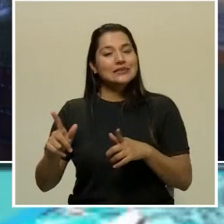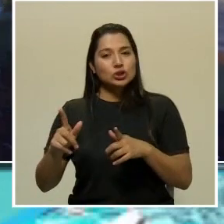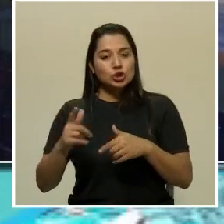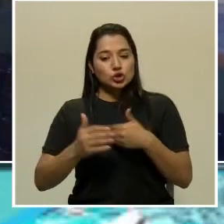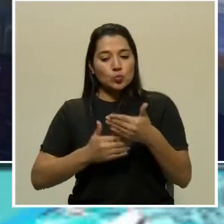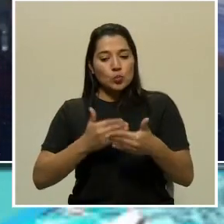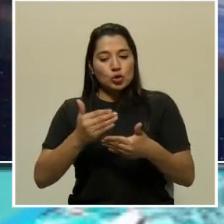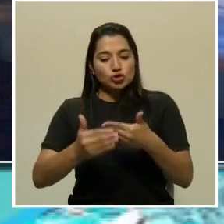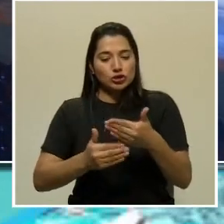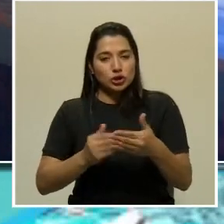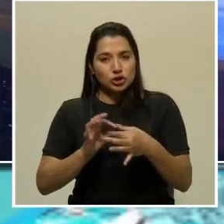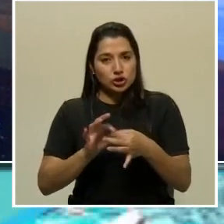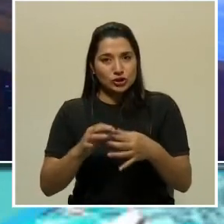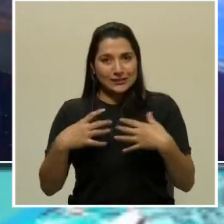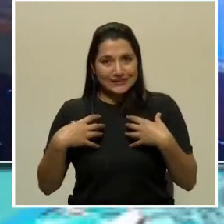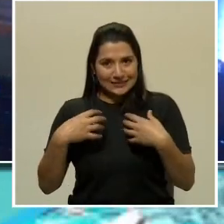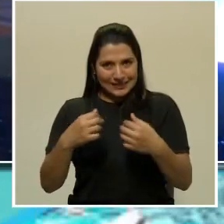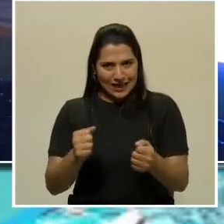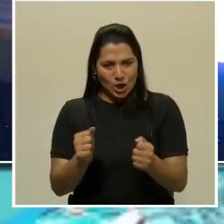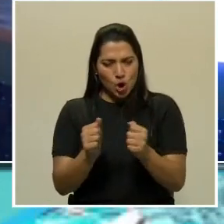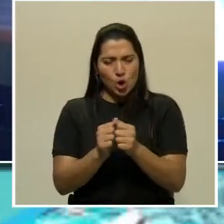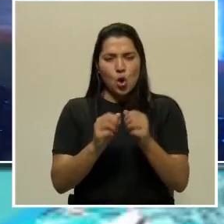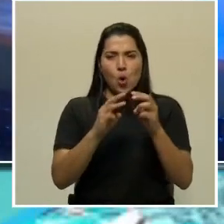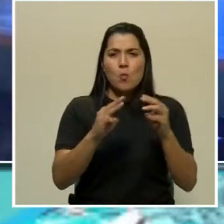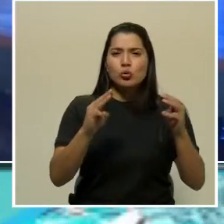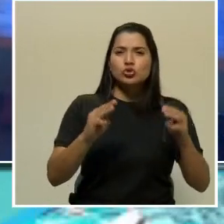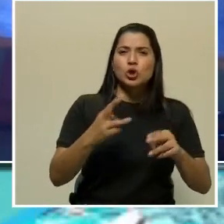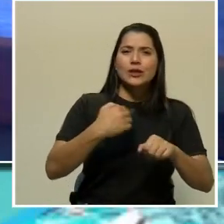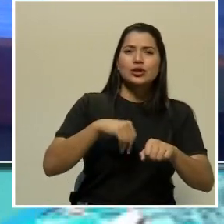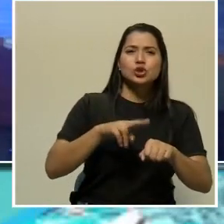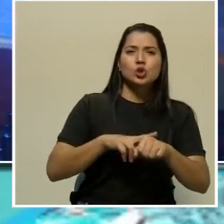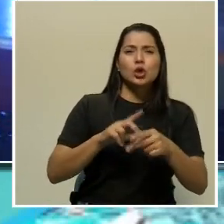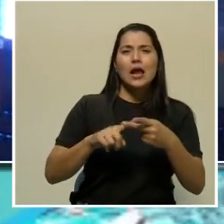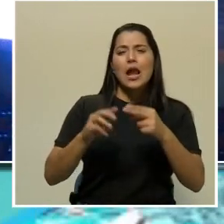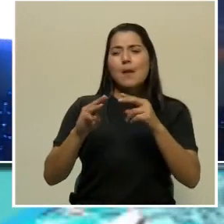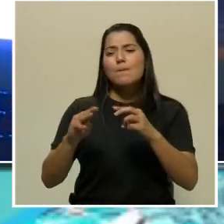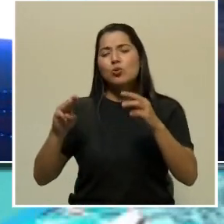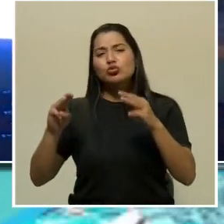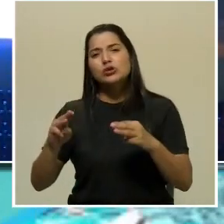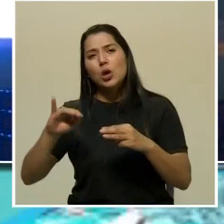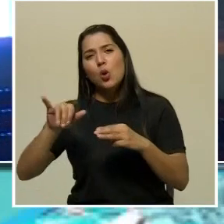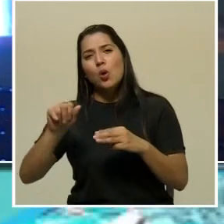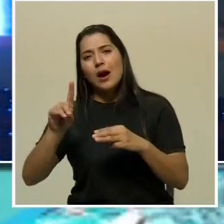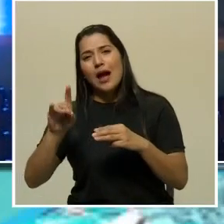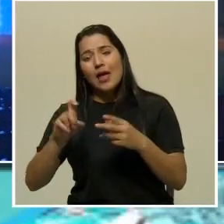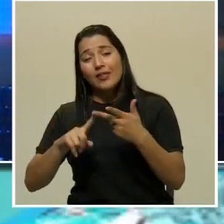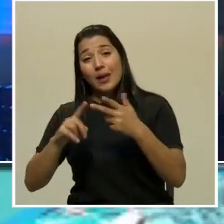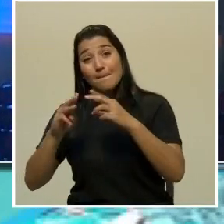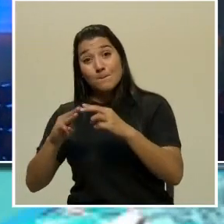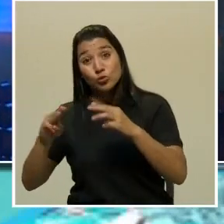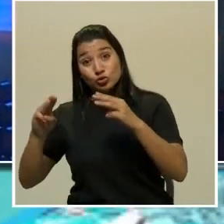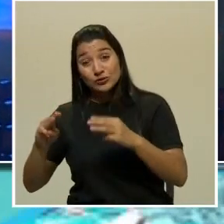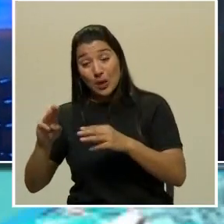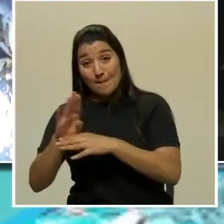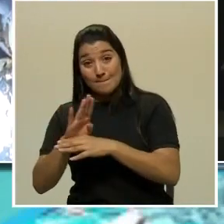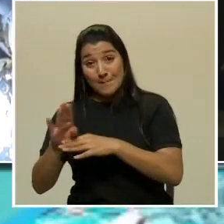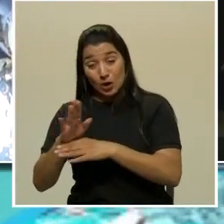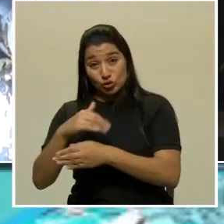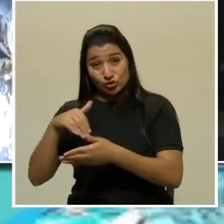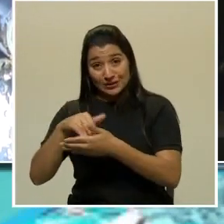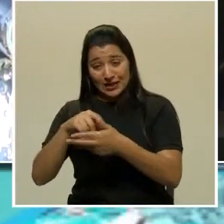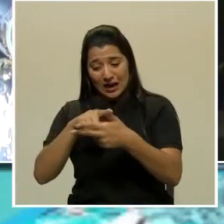con el Museo Nacional, el Museo del Jade, los museos del Banco Central, y nosotros empezamos a hablar de qué